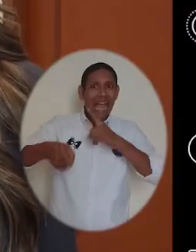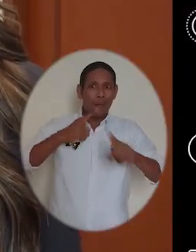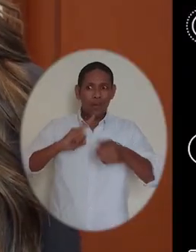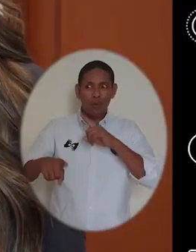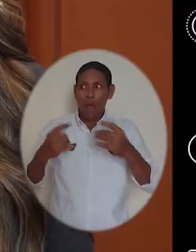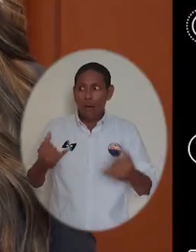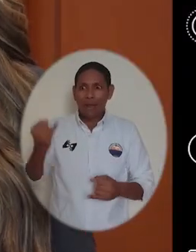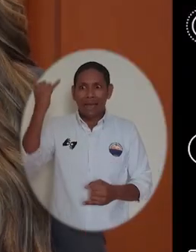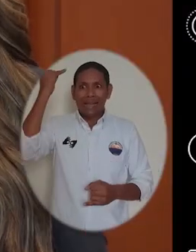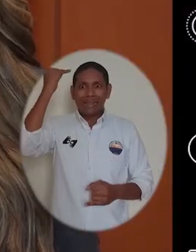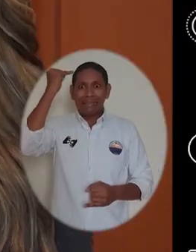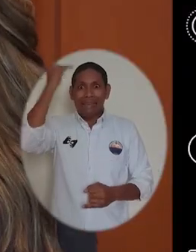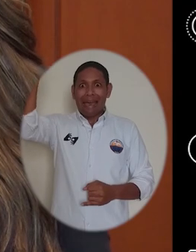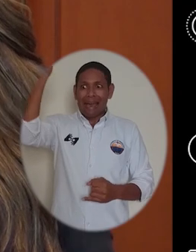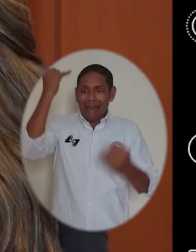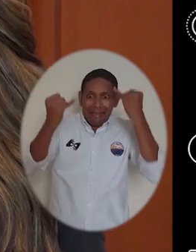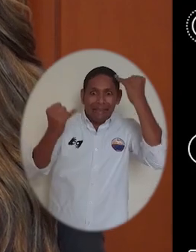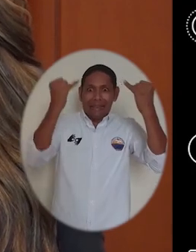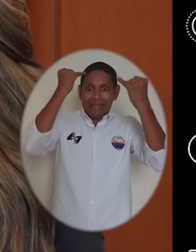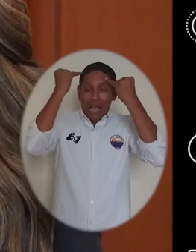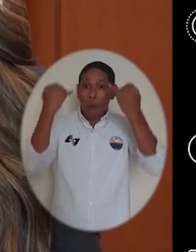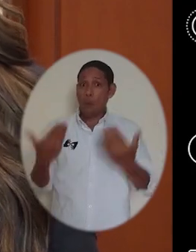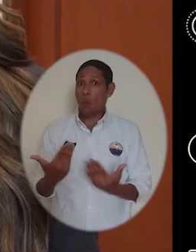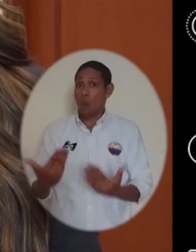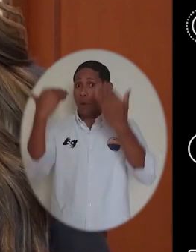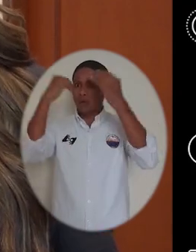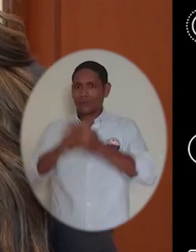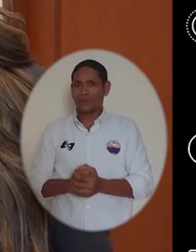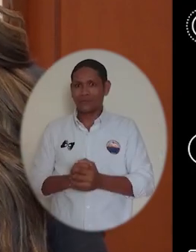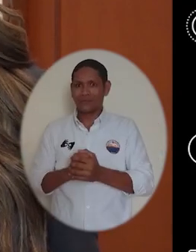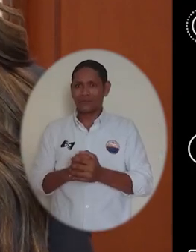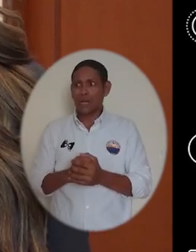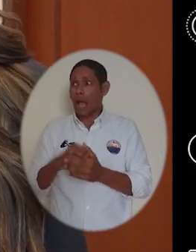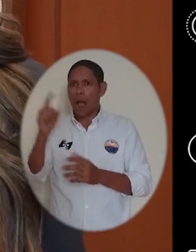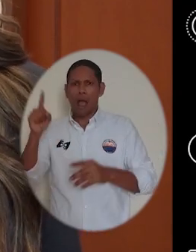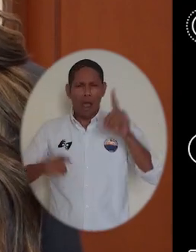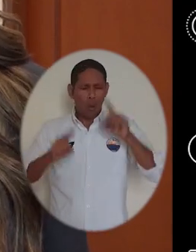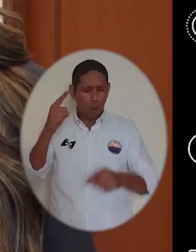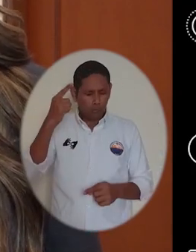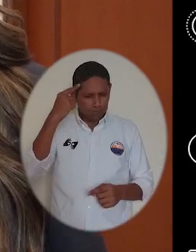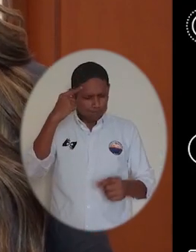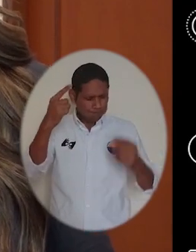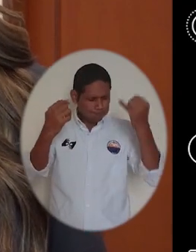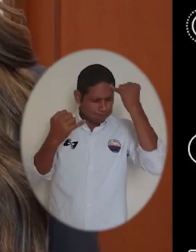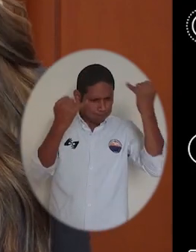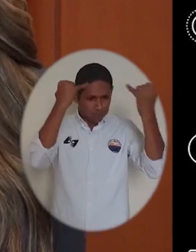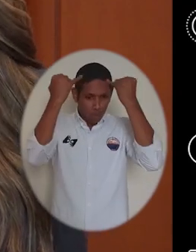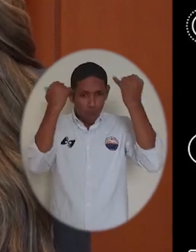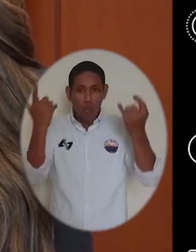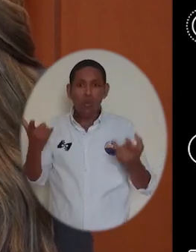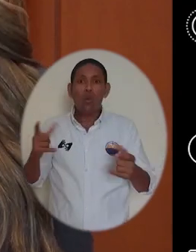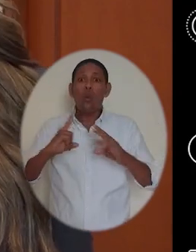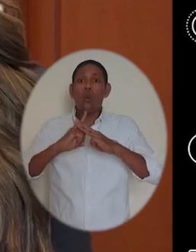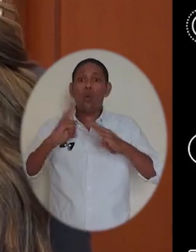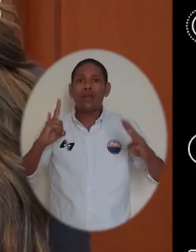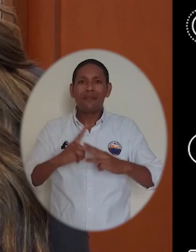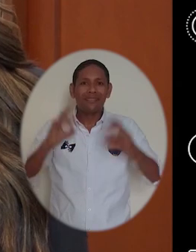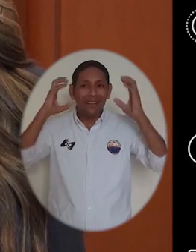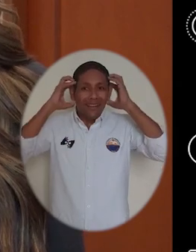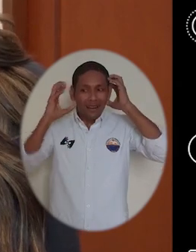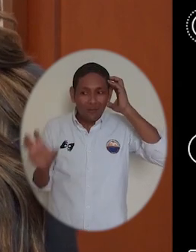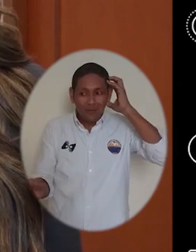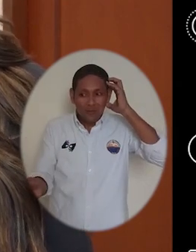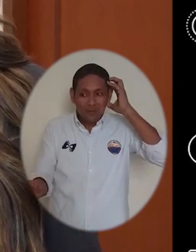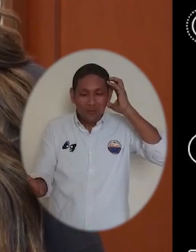Amigos, en tiempos de crisis la creatividad se convierte en nuestro mejor aliado. Es así que a través de la iniciativa Aprende con Unimagdalena